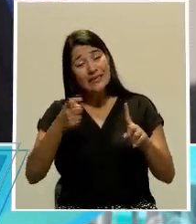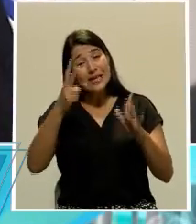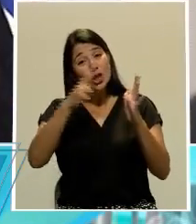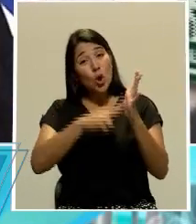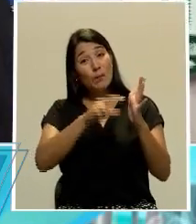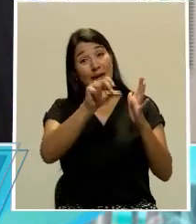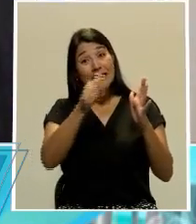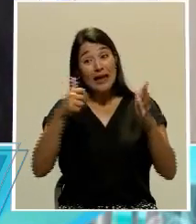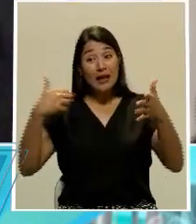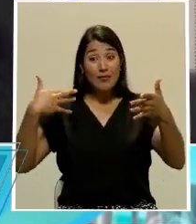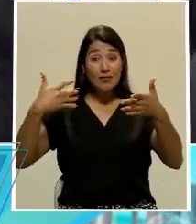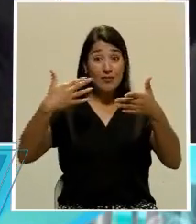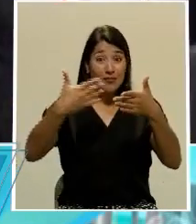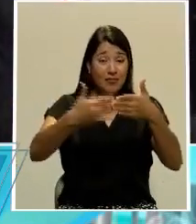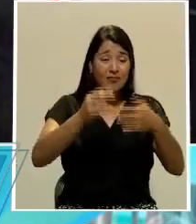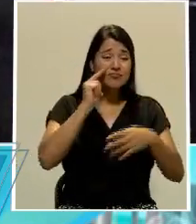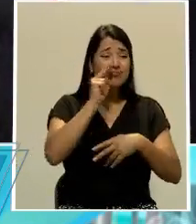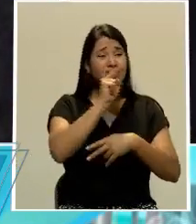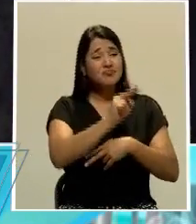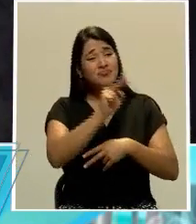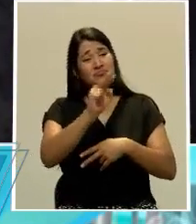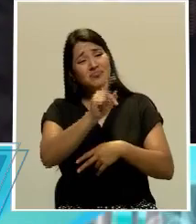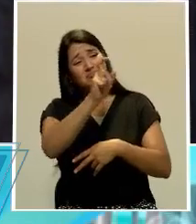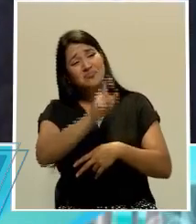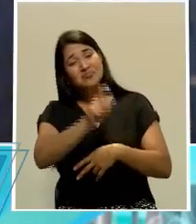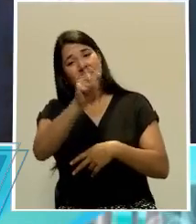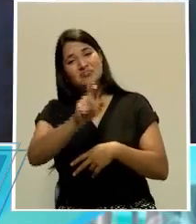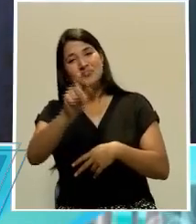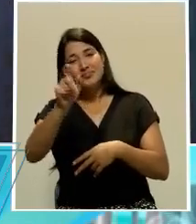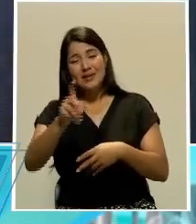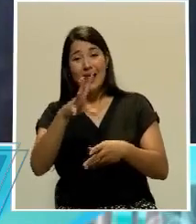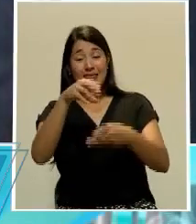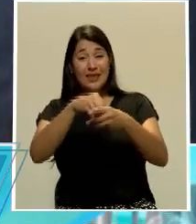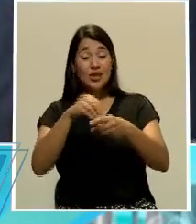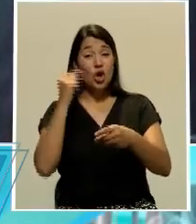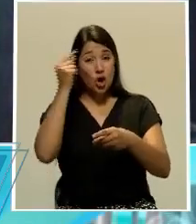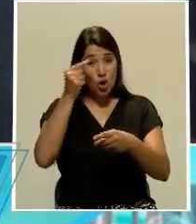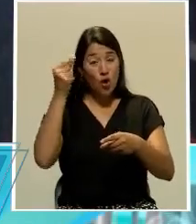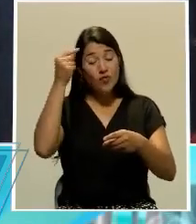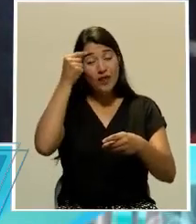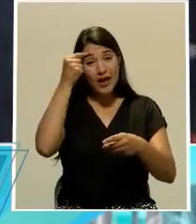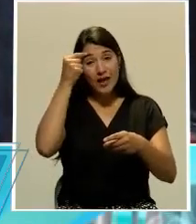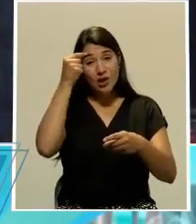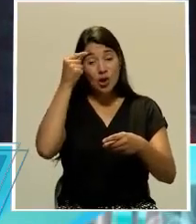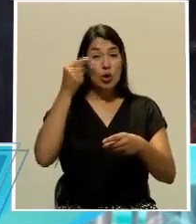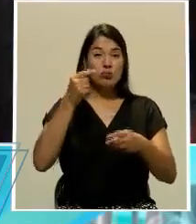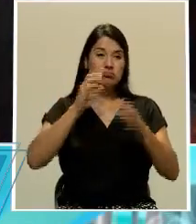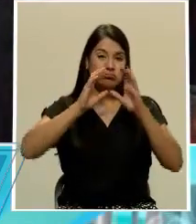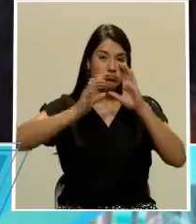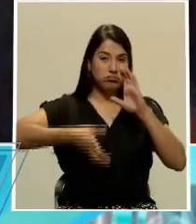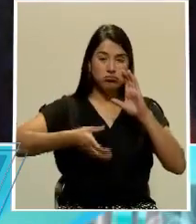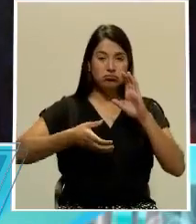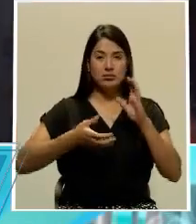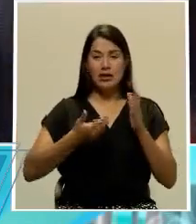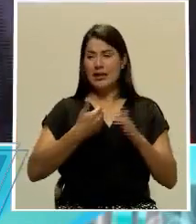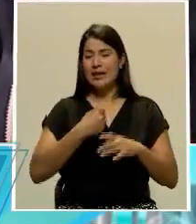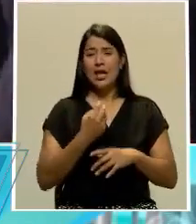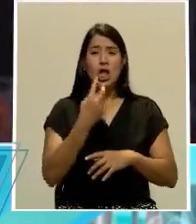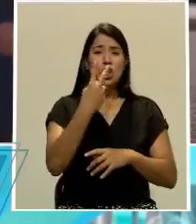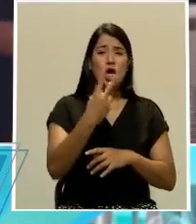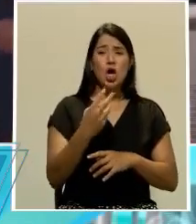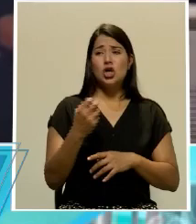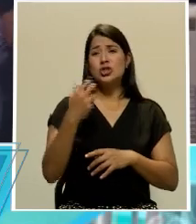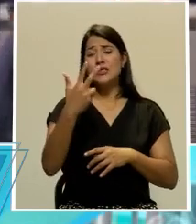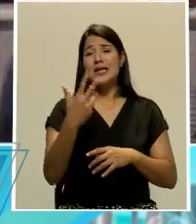acá que han estado en la cartera de comunicación del gobierno, prácticamente, digamos, teniendo de dos, tres,